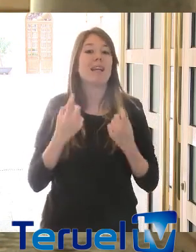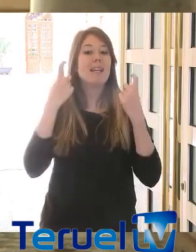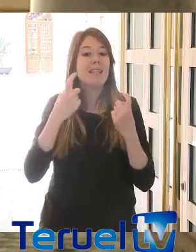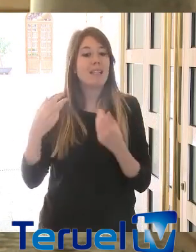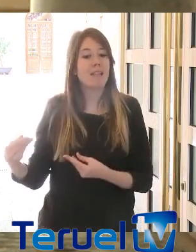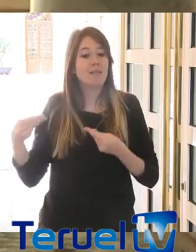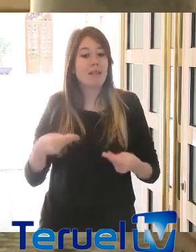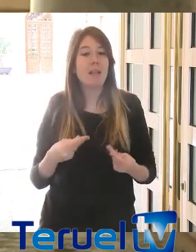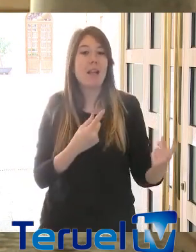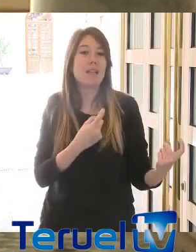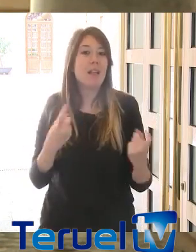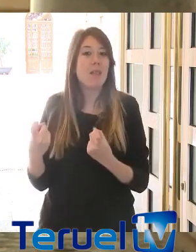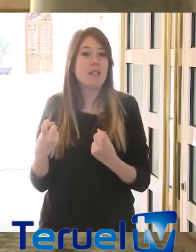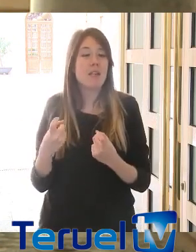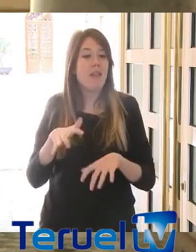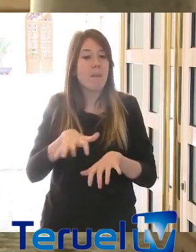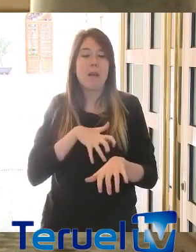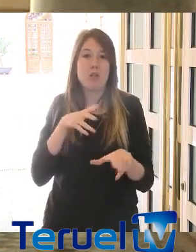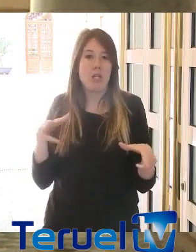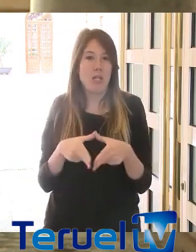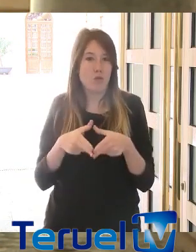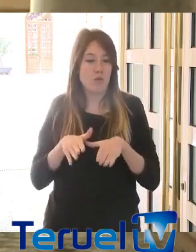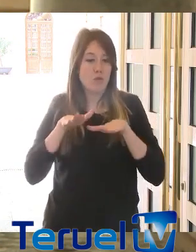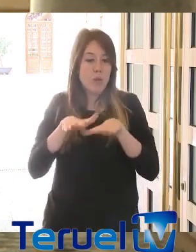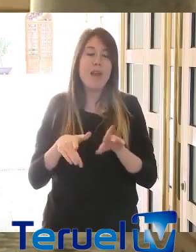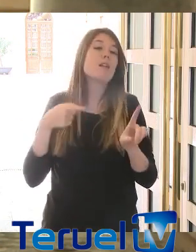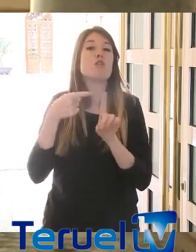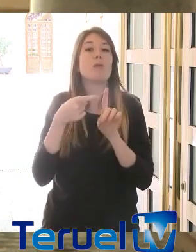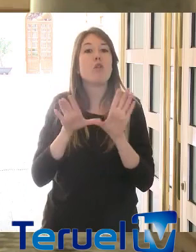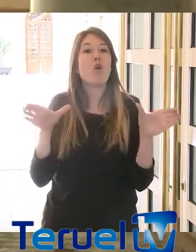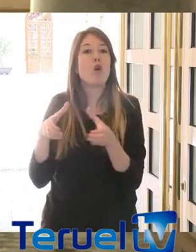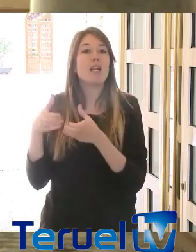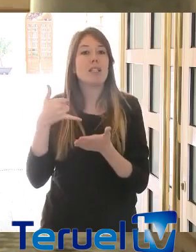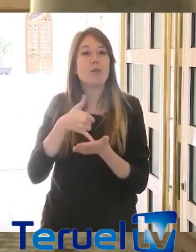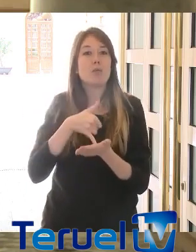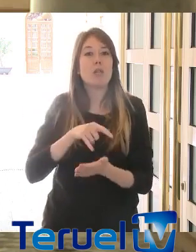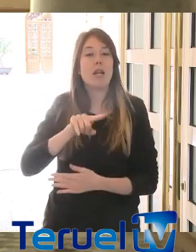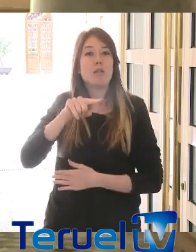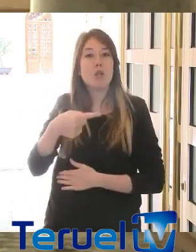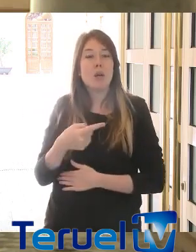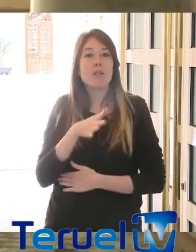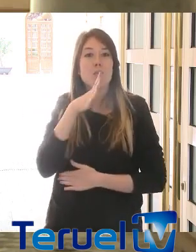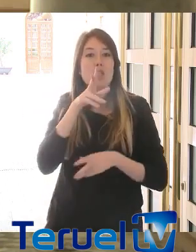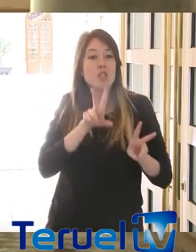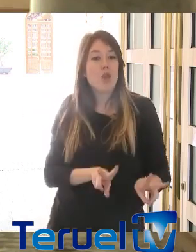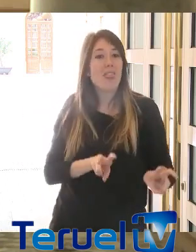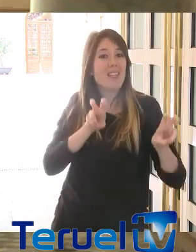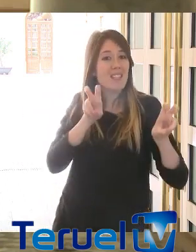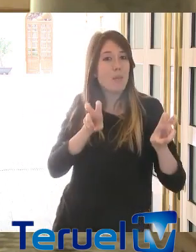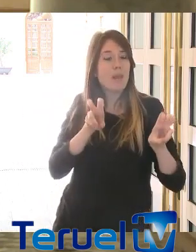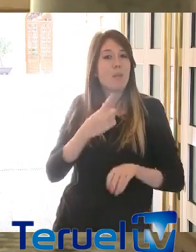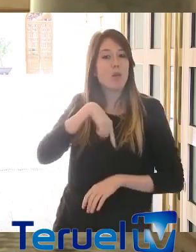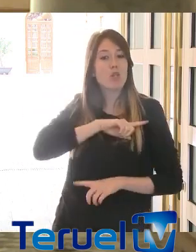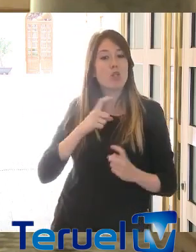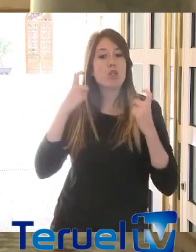la necesidad de la mayoría social, sobre todo de los colectivos más muleables. Nosotros llevamos desde el principio intentando